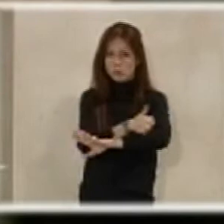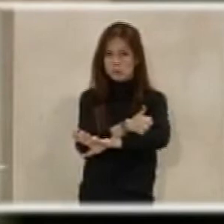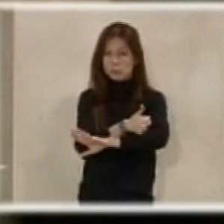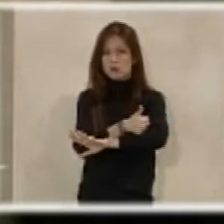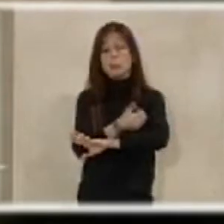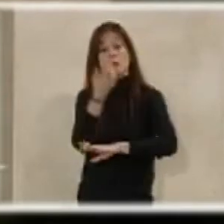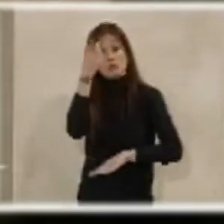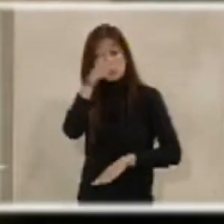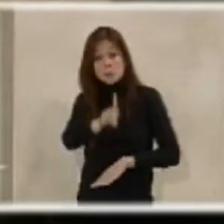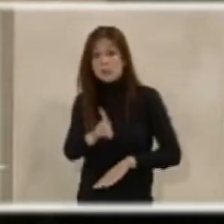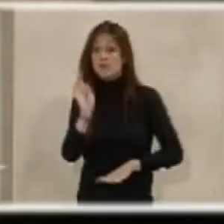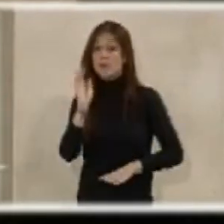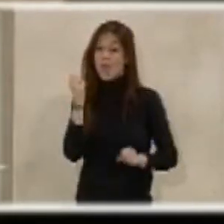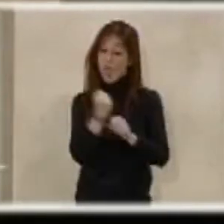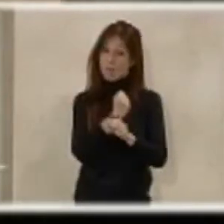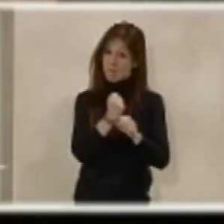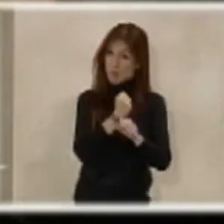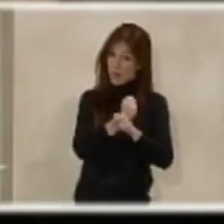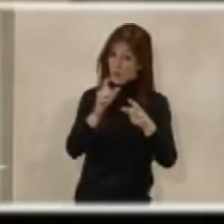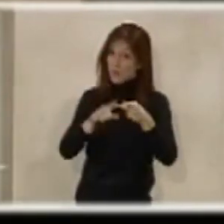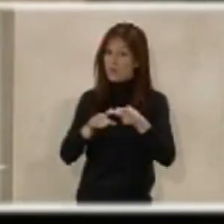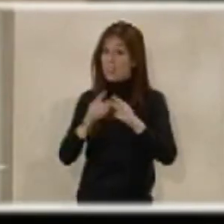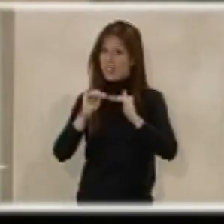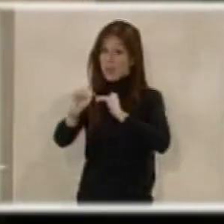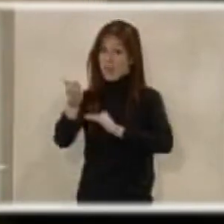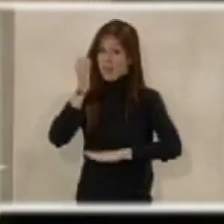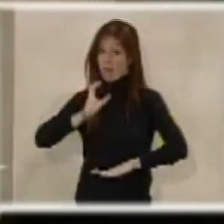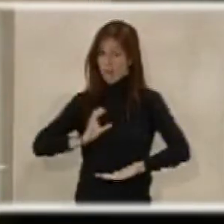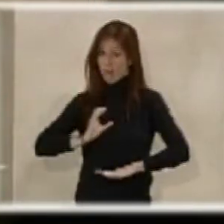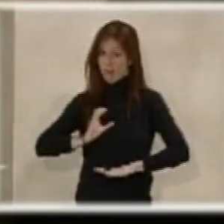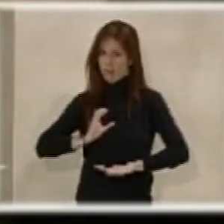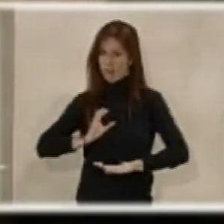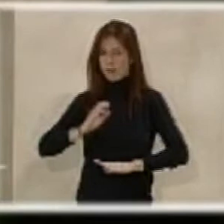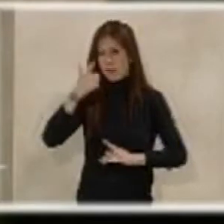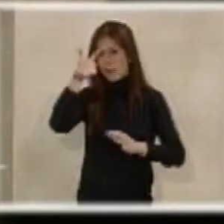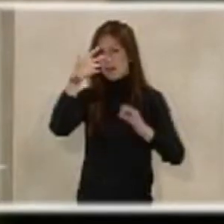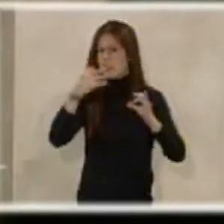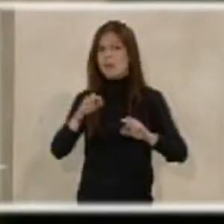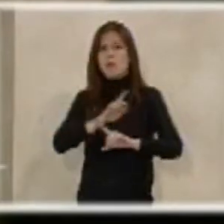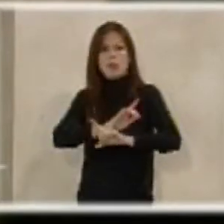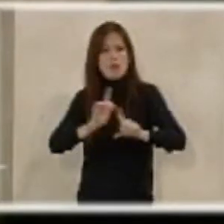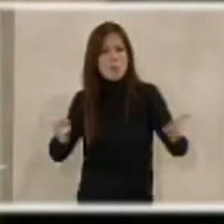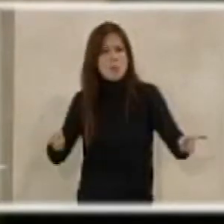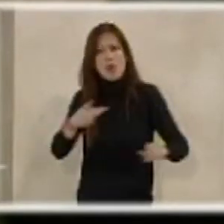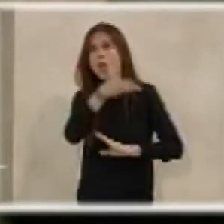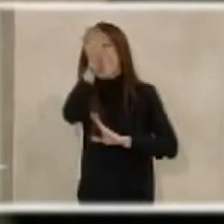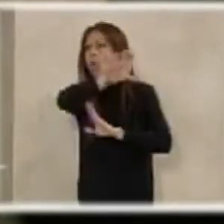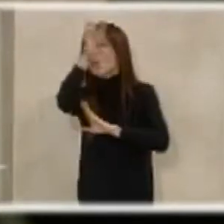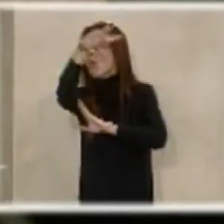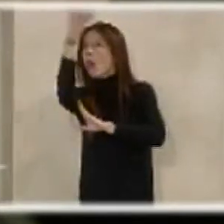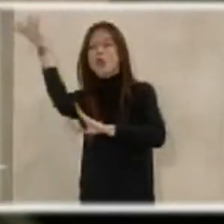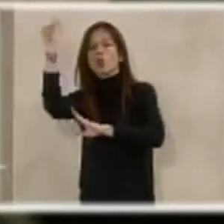conjuntamente con el empleo y la estabilidad salarial. Creo que tampoco se cuestiona en ningún sitio de Europa